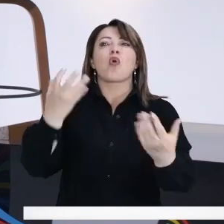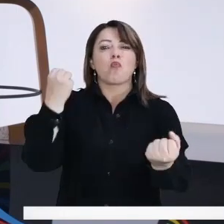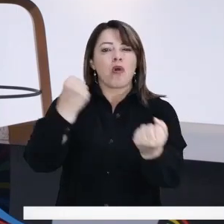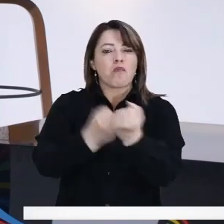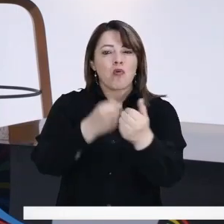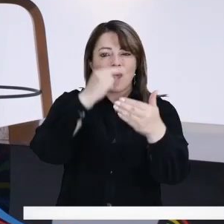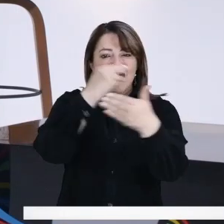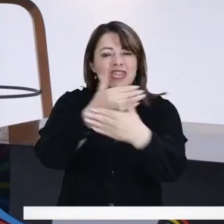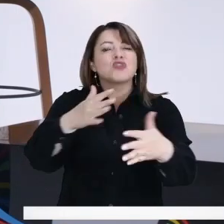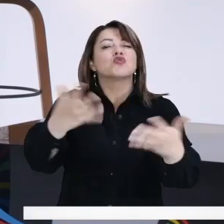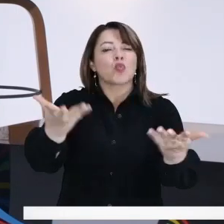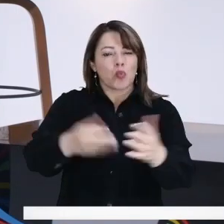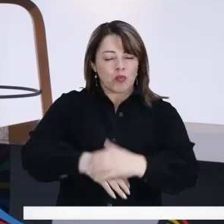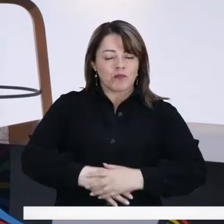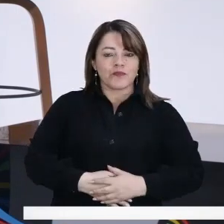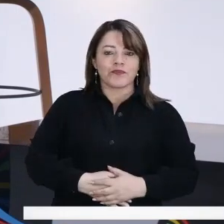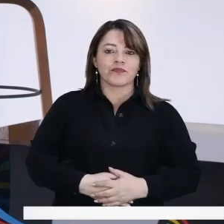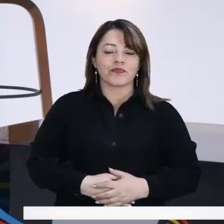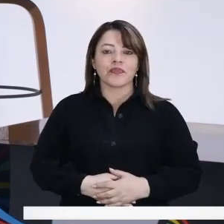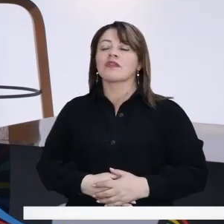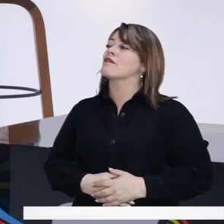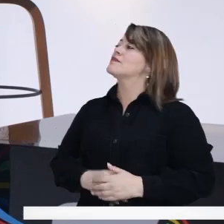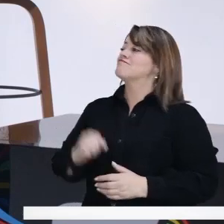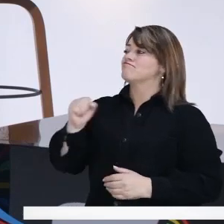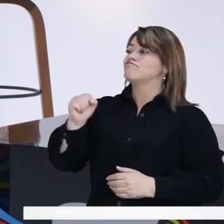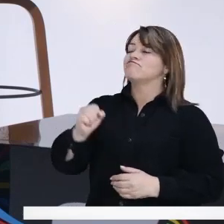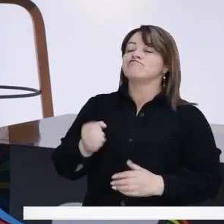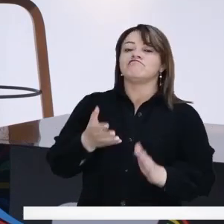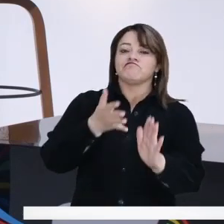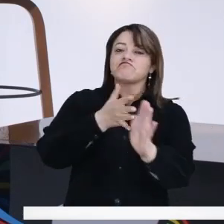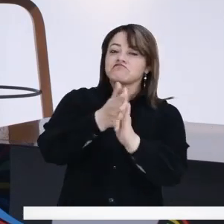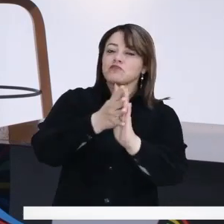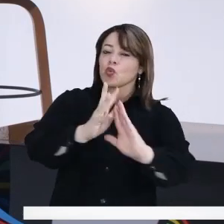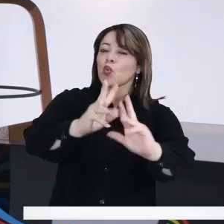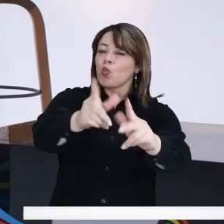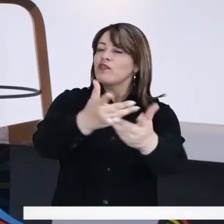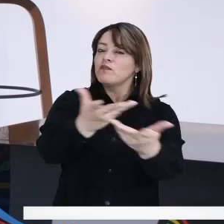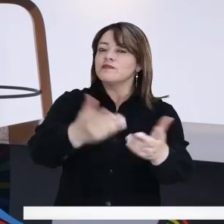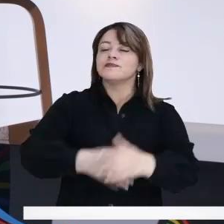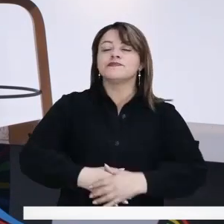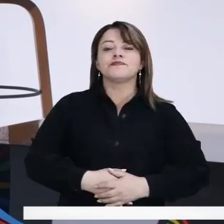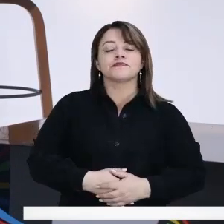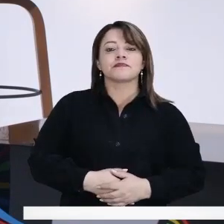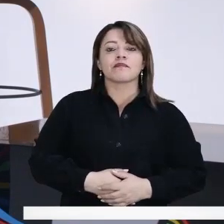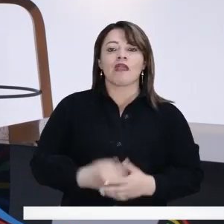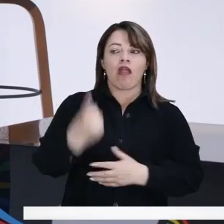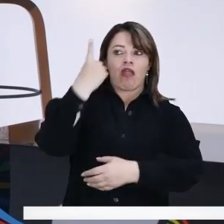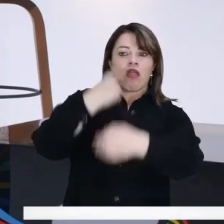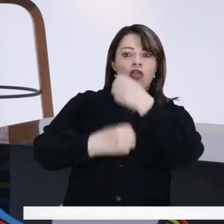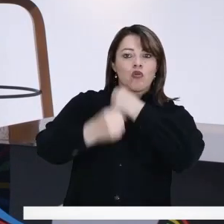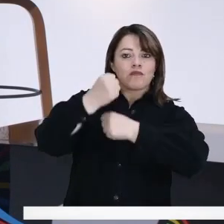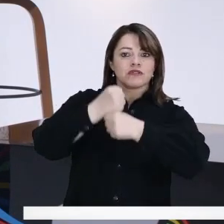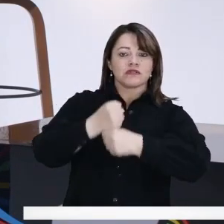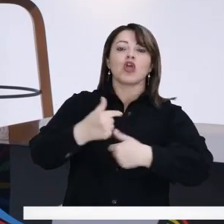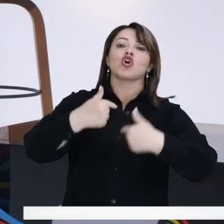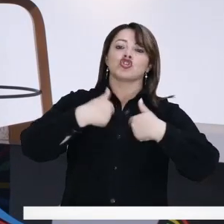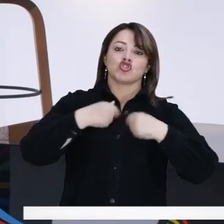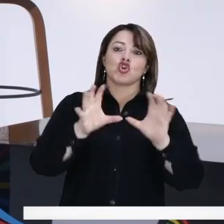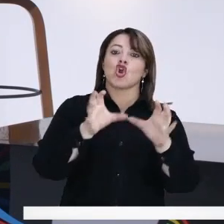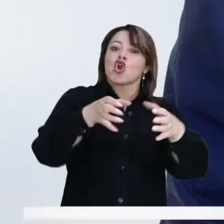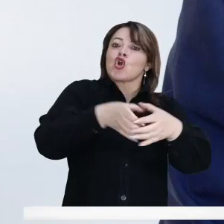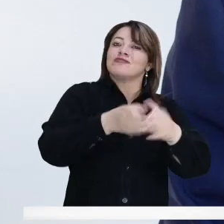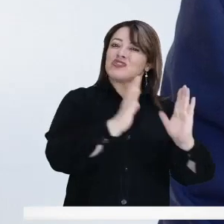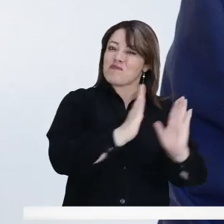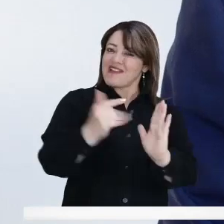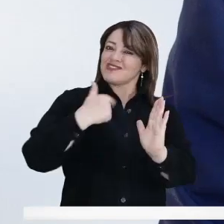apoyando a esta población? Bueno, yo les quiero contar que el año pasado yo presidí